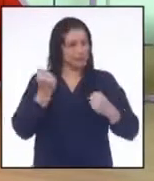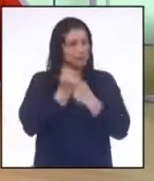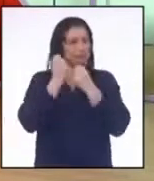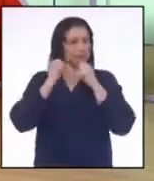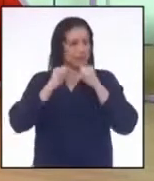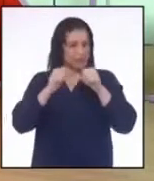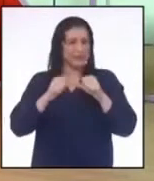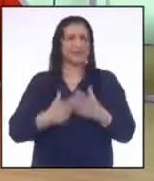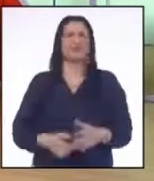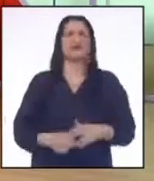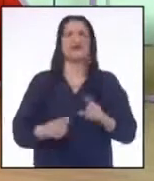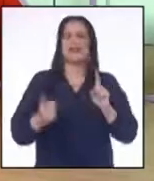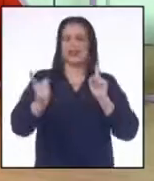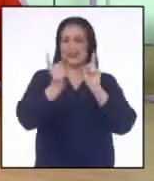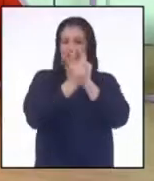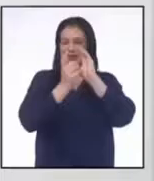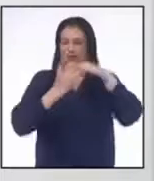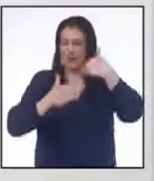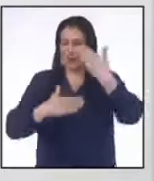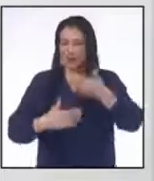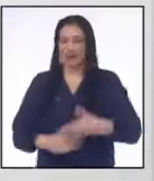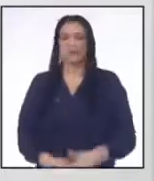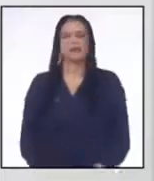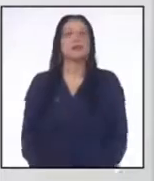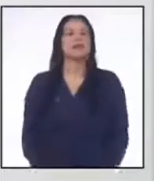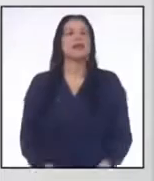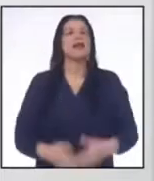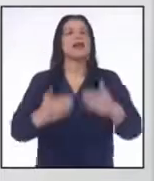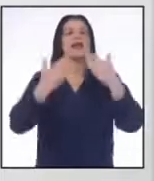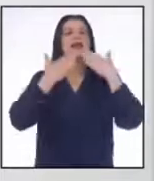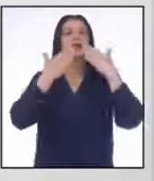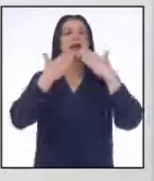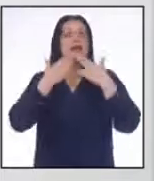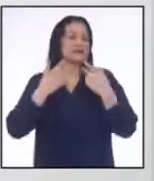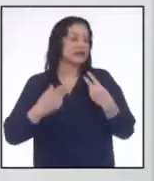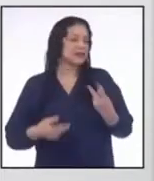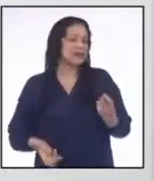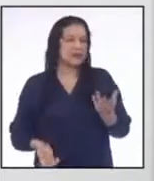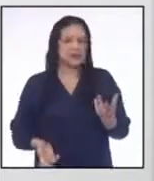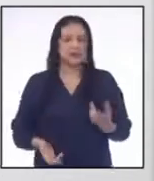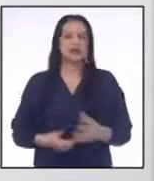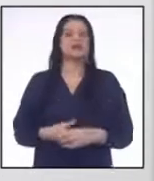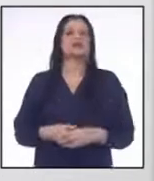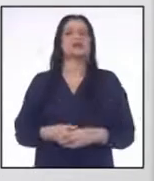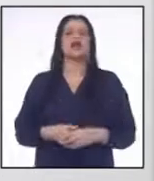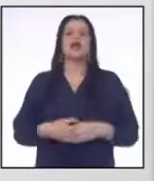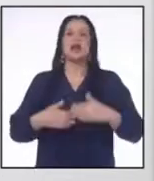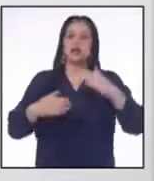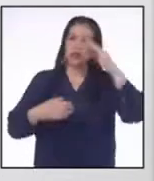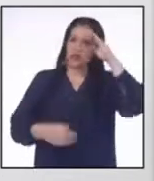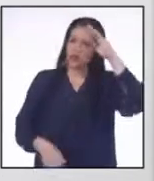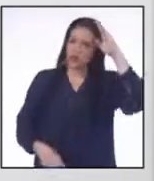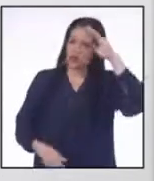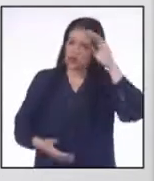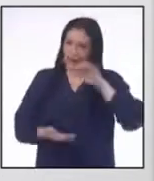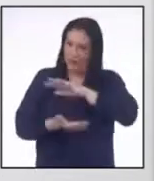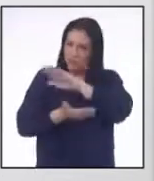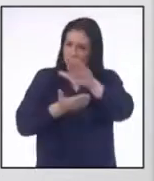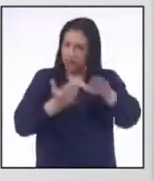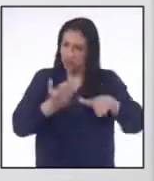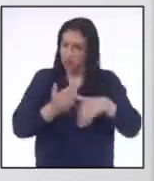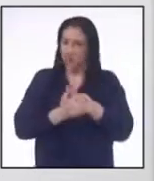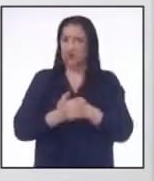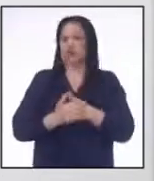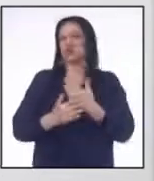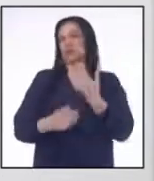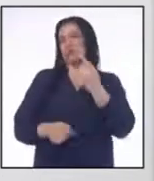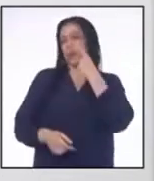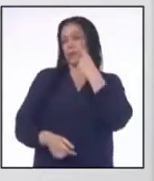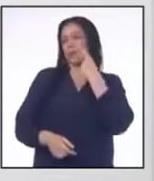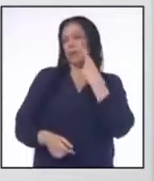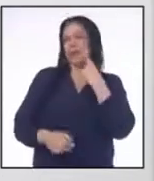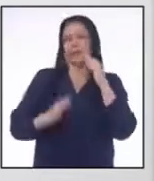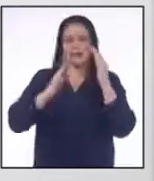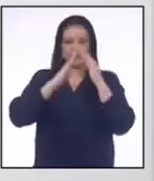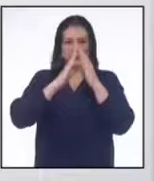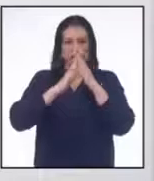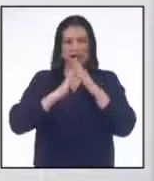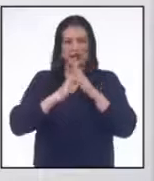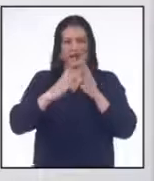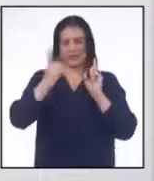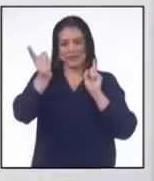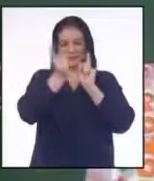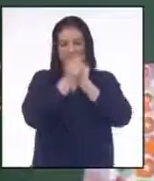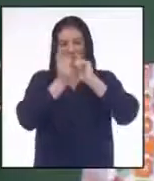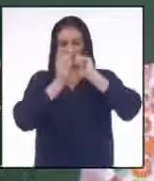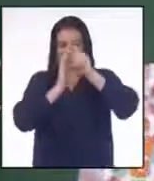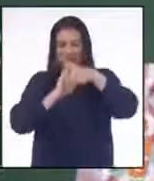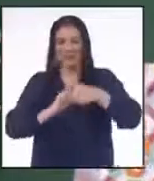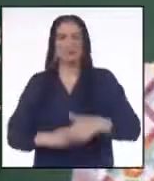Hasta la próxima profesora Gracias Junior y Stephanie Y un saludo a todas y todos en sus casas Hasta luego